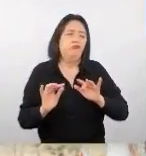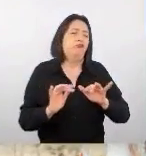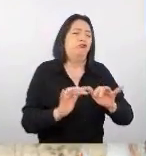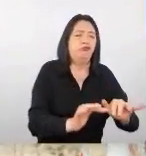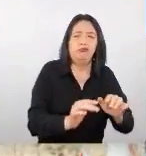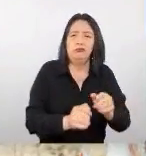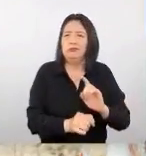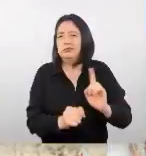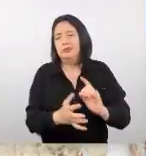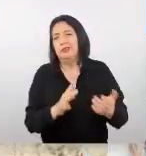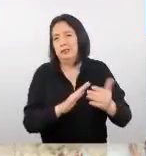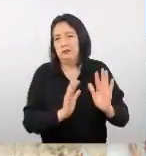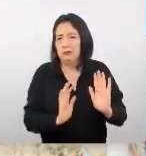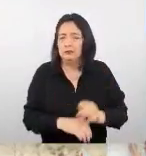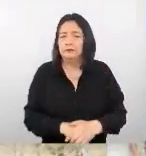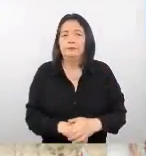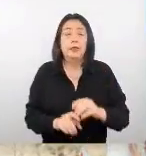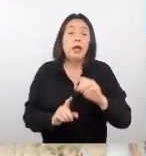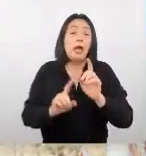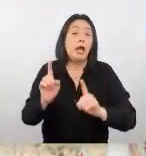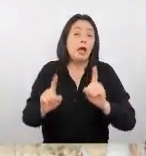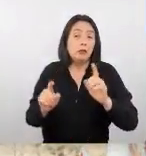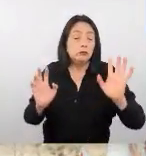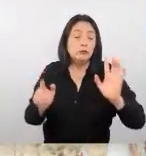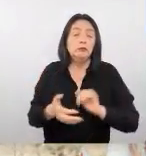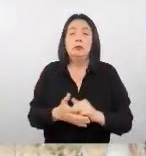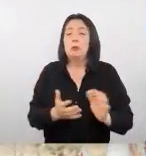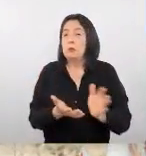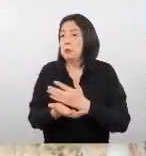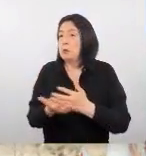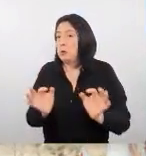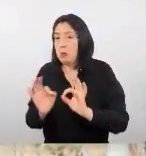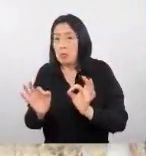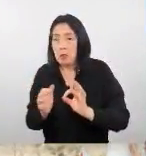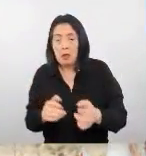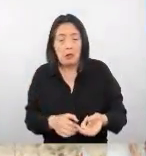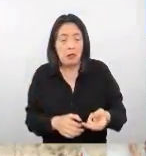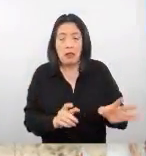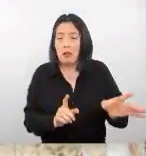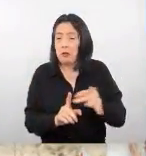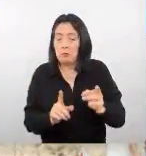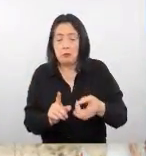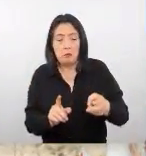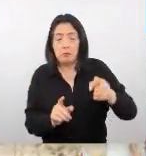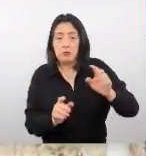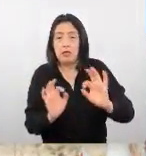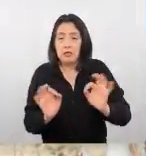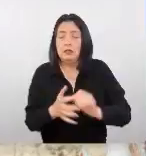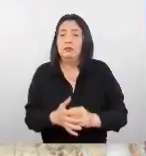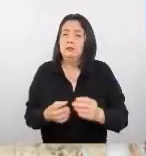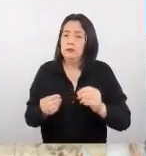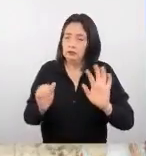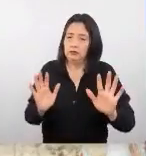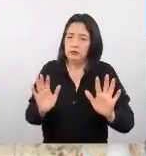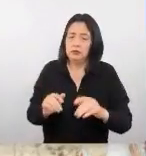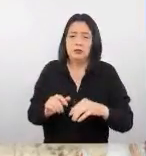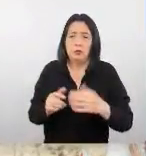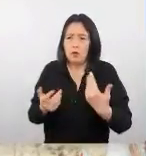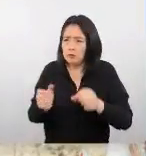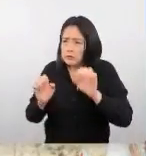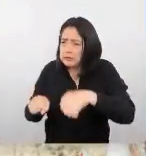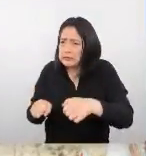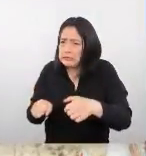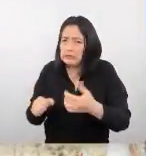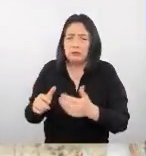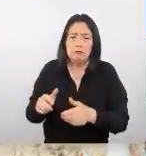ciudad. En algunos casos, como no ha habido nuevos rebotes, inmediatamente confinan esa zona para